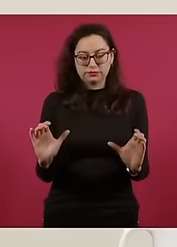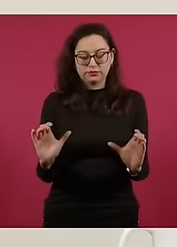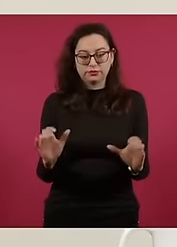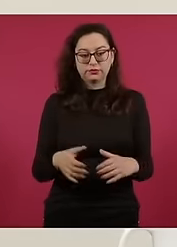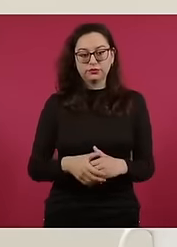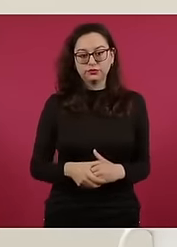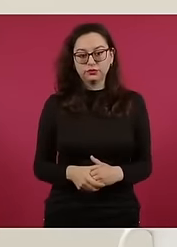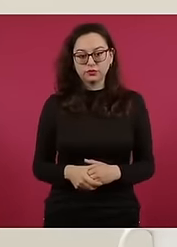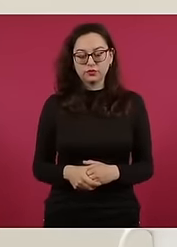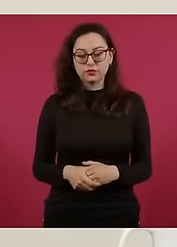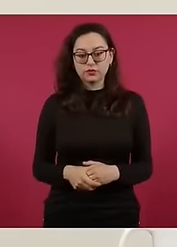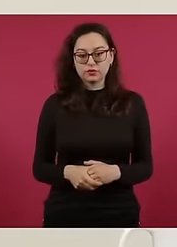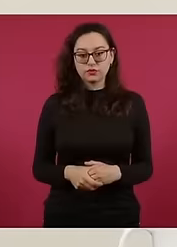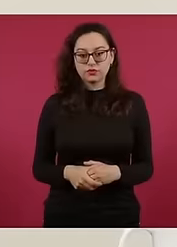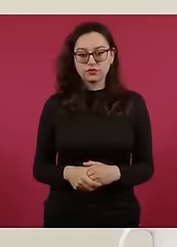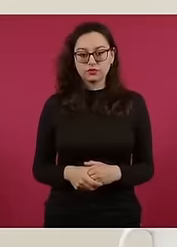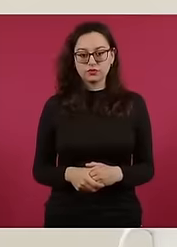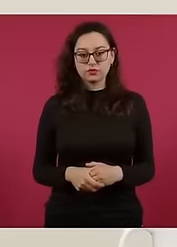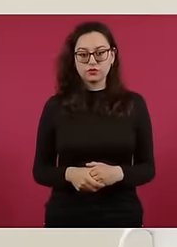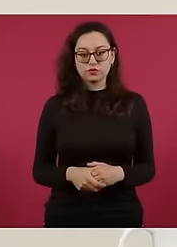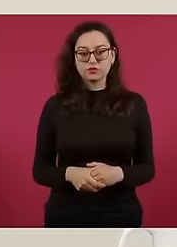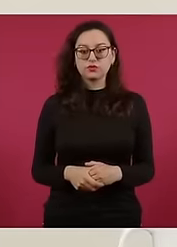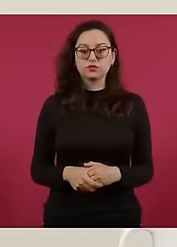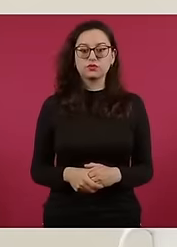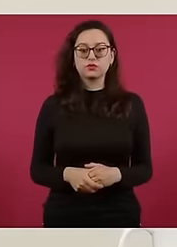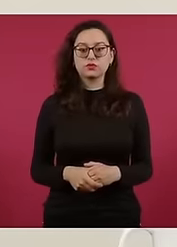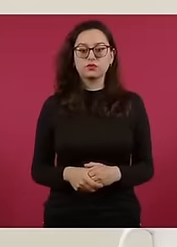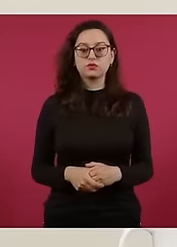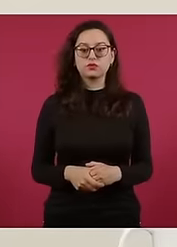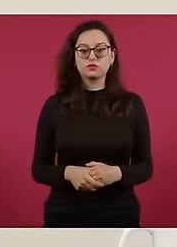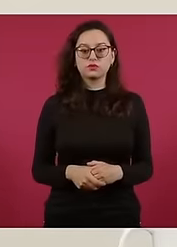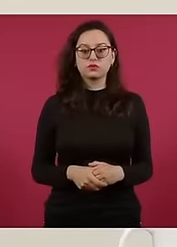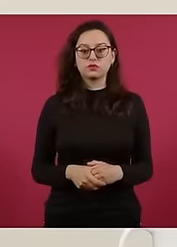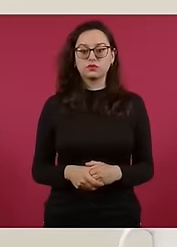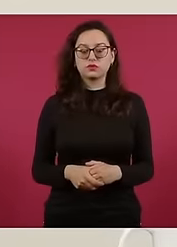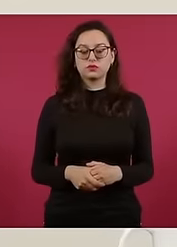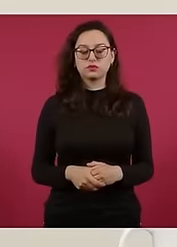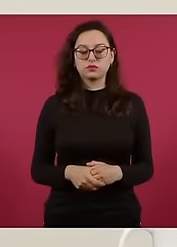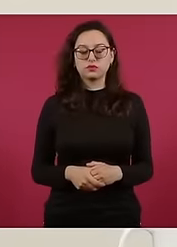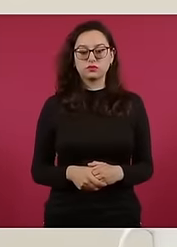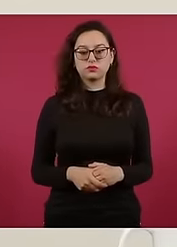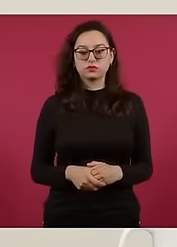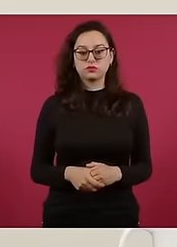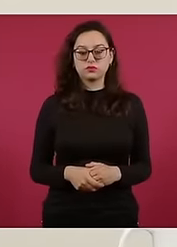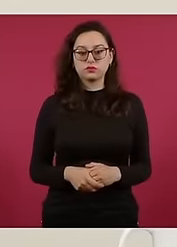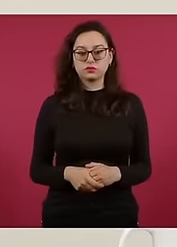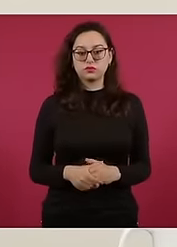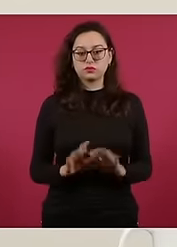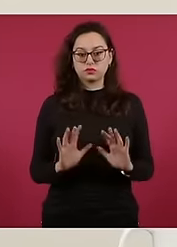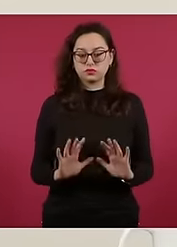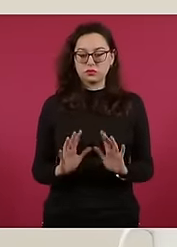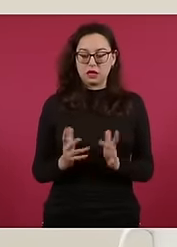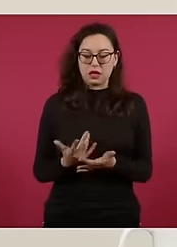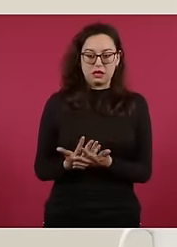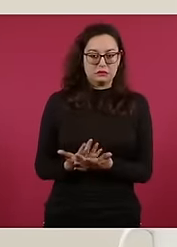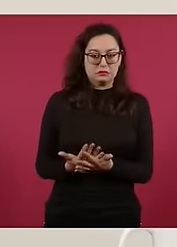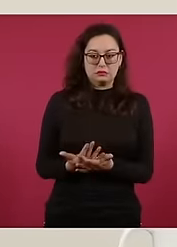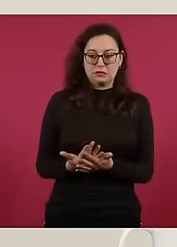y esperar el resultado